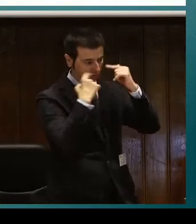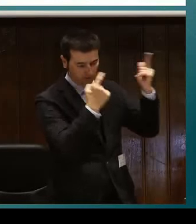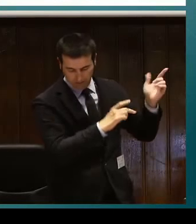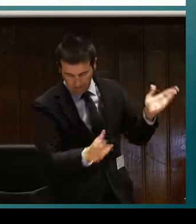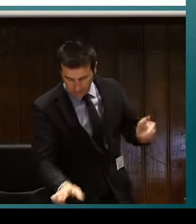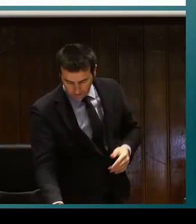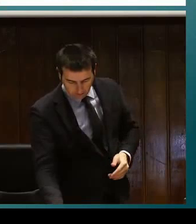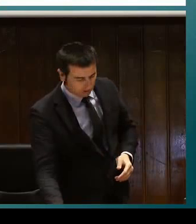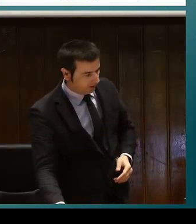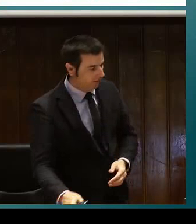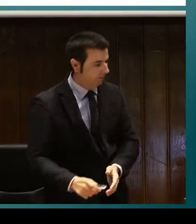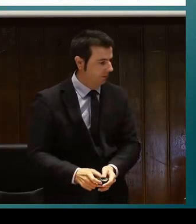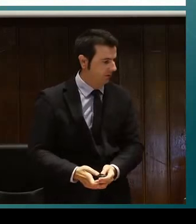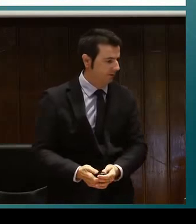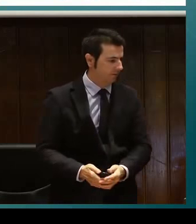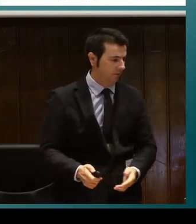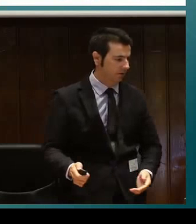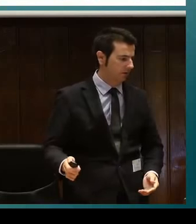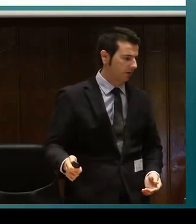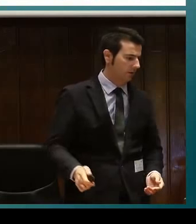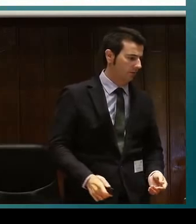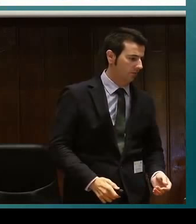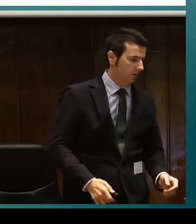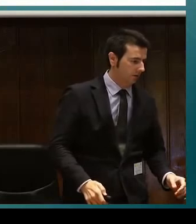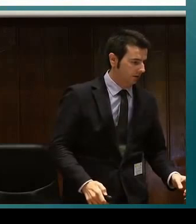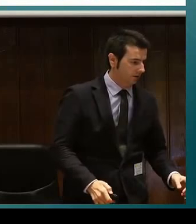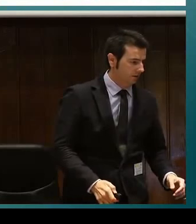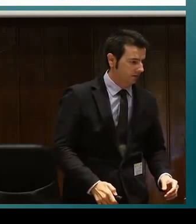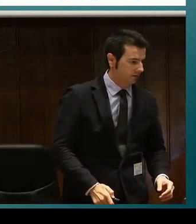actividad pues lo organizamos.